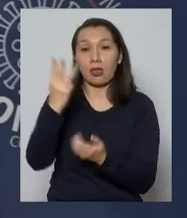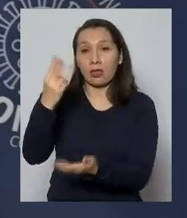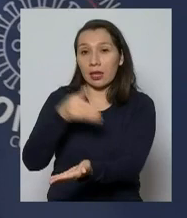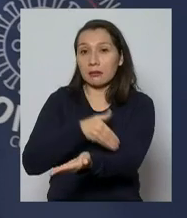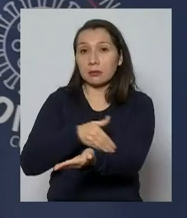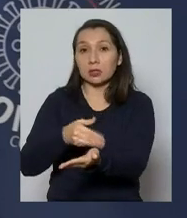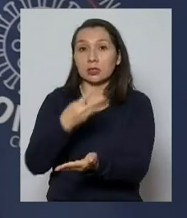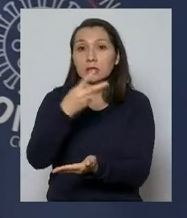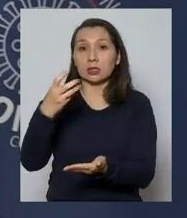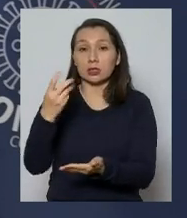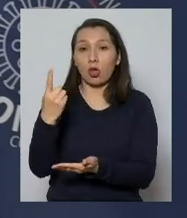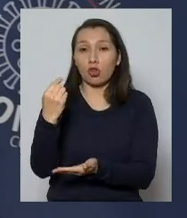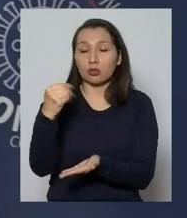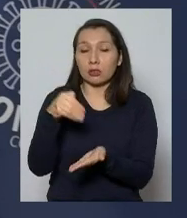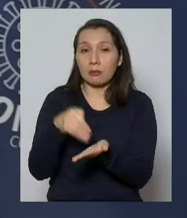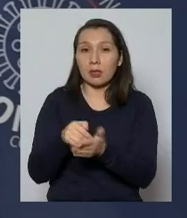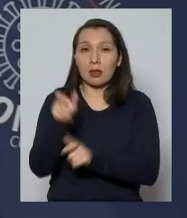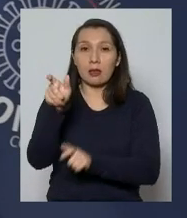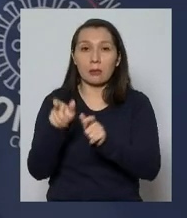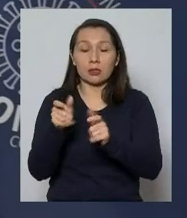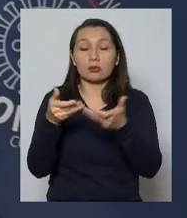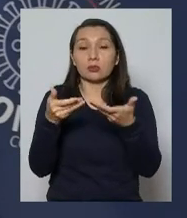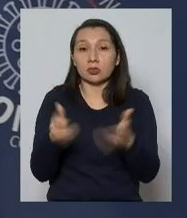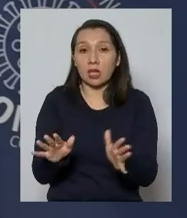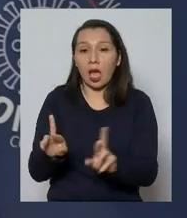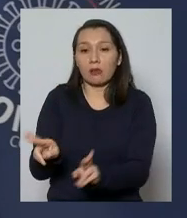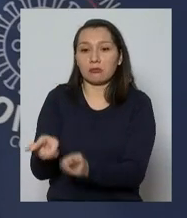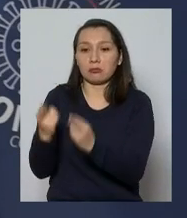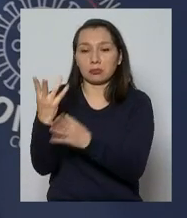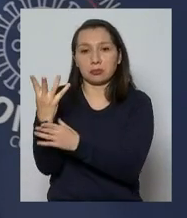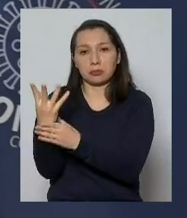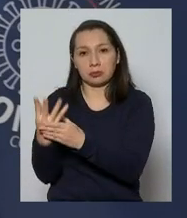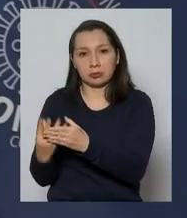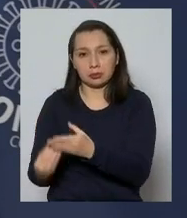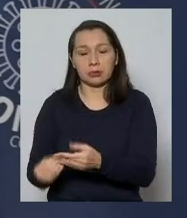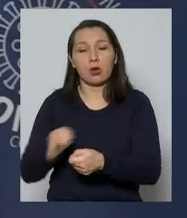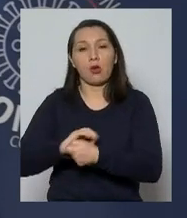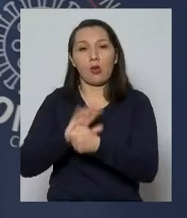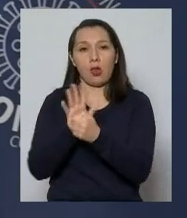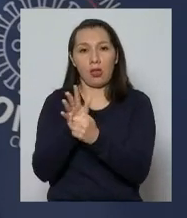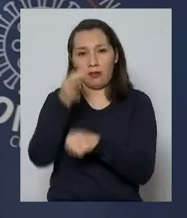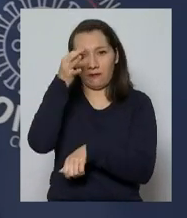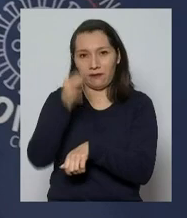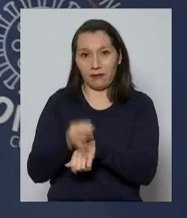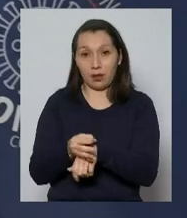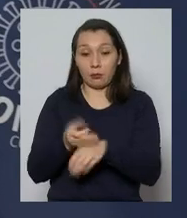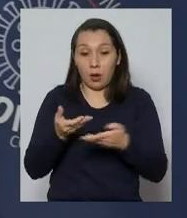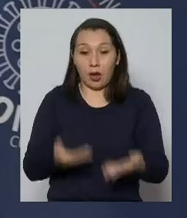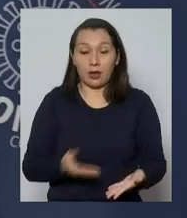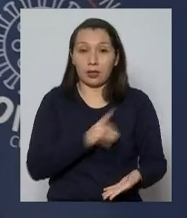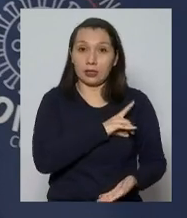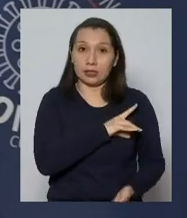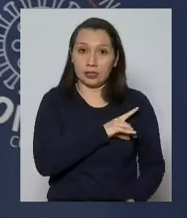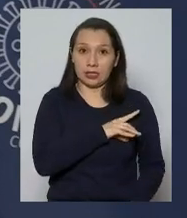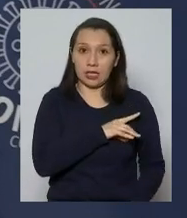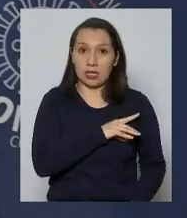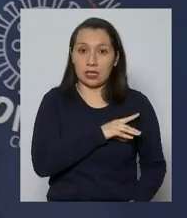.311.000 personas ya recuperadas de la enfermedad. En nuestro país